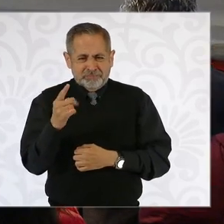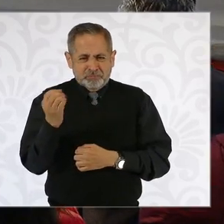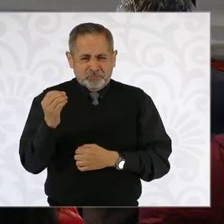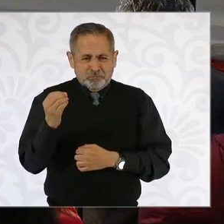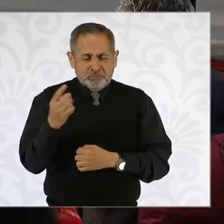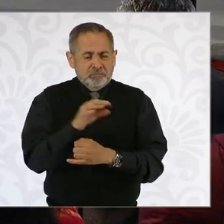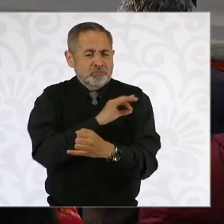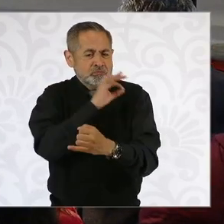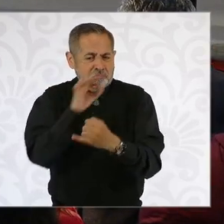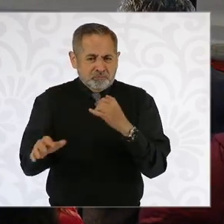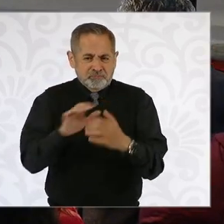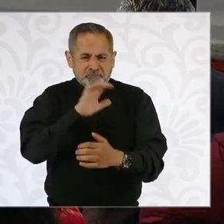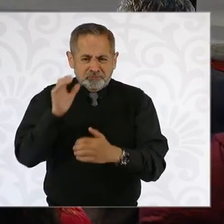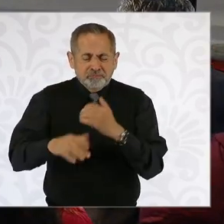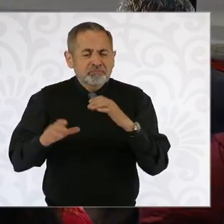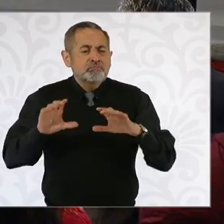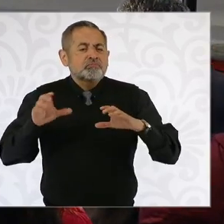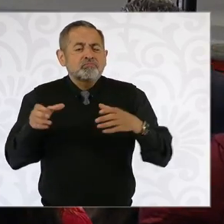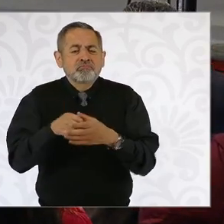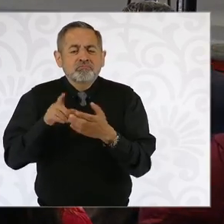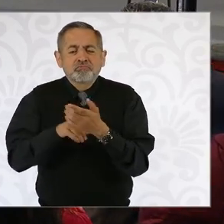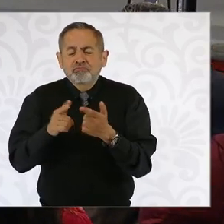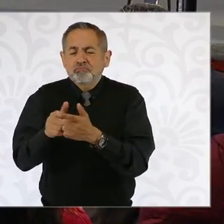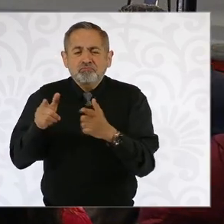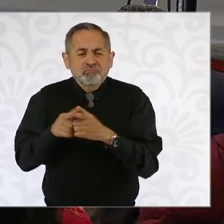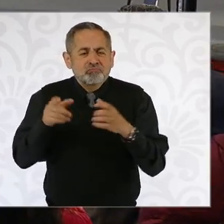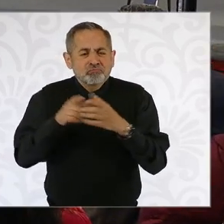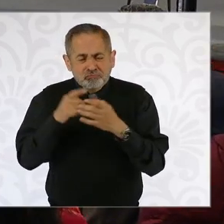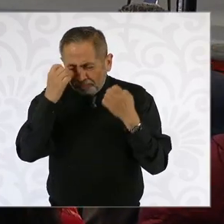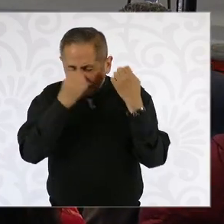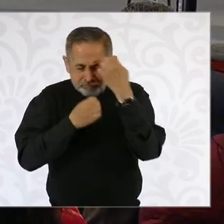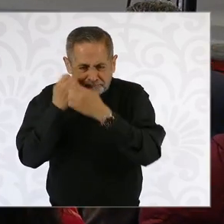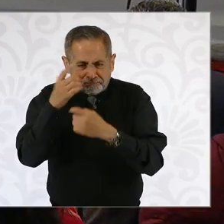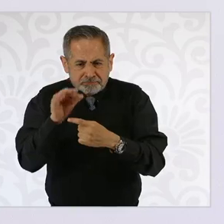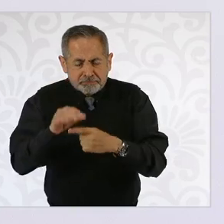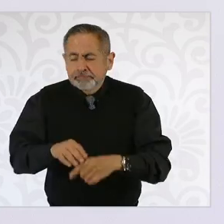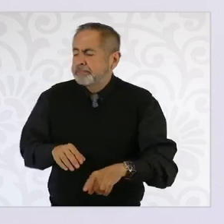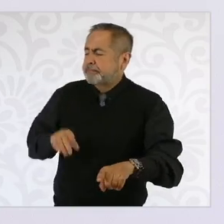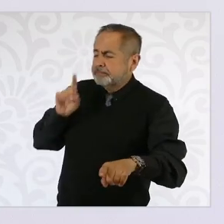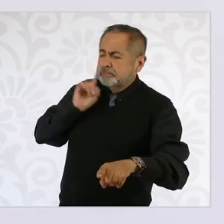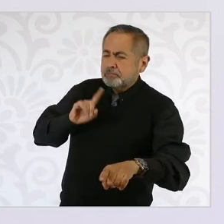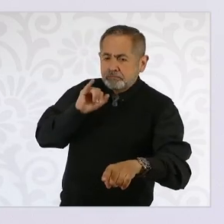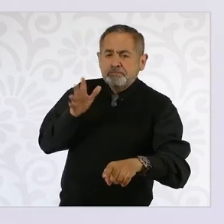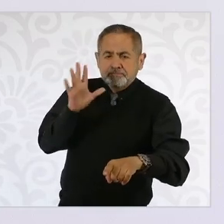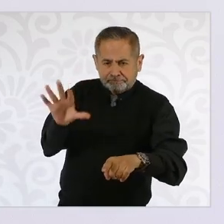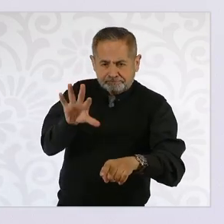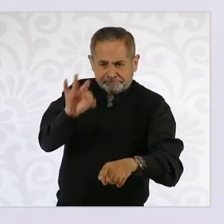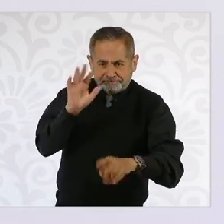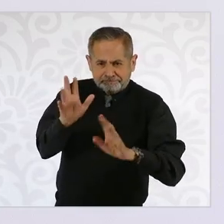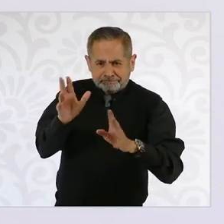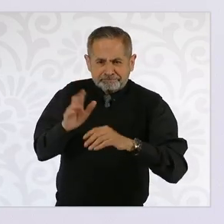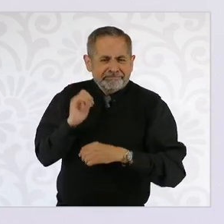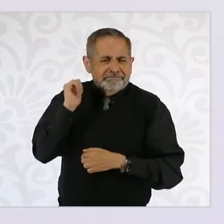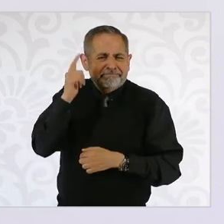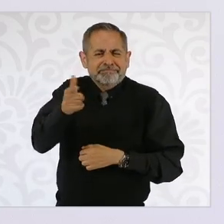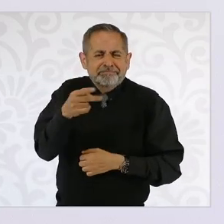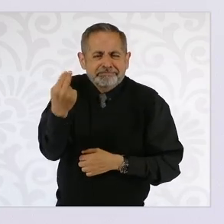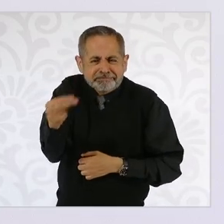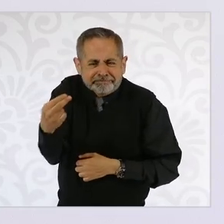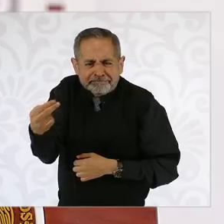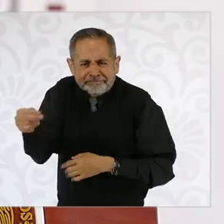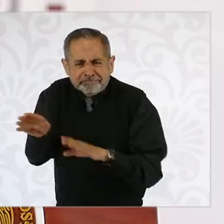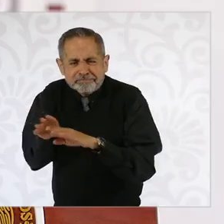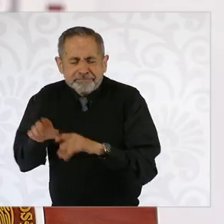integrar los comités de evaluación para la selección. estamos trabajando en ello. ¿Ya tiene los perfiles? ¿Nos puede adelantar algunos nombres?